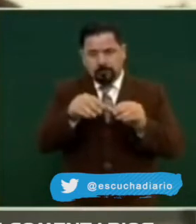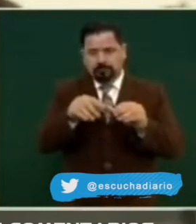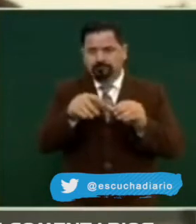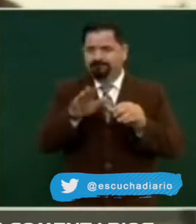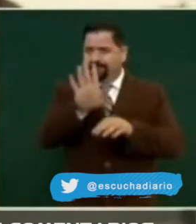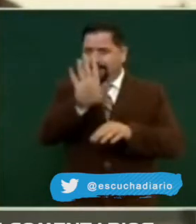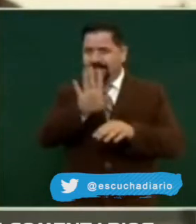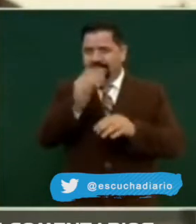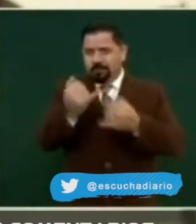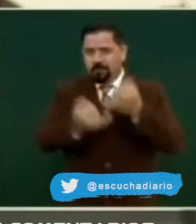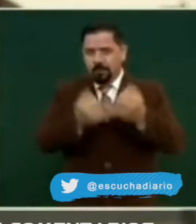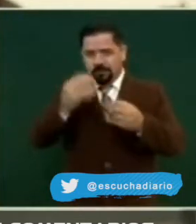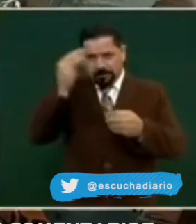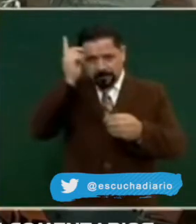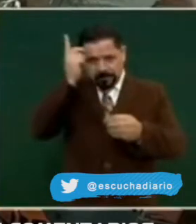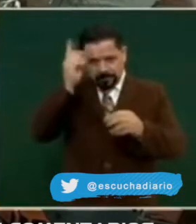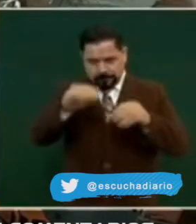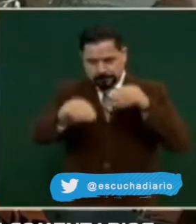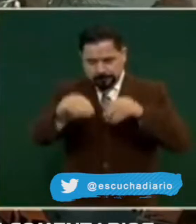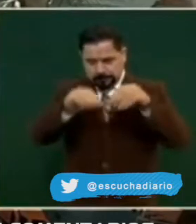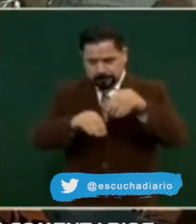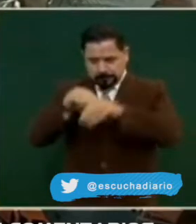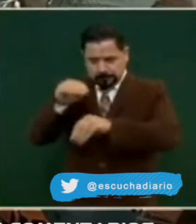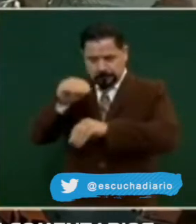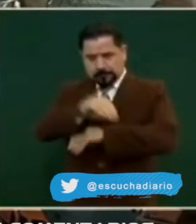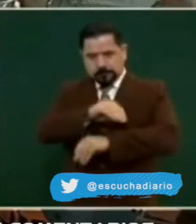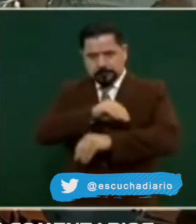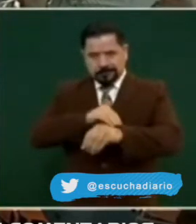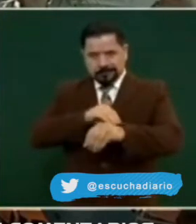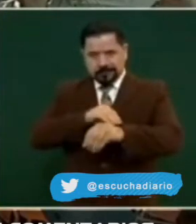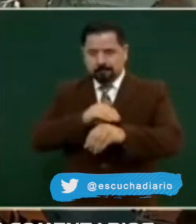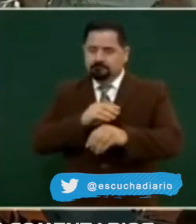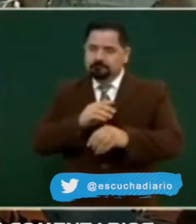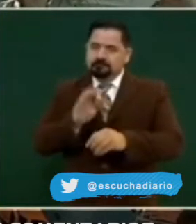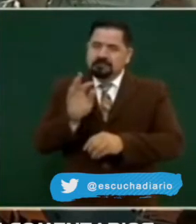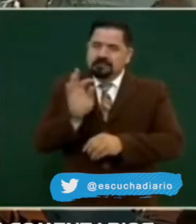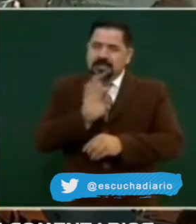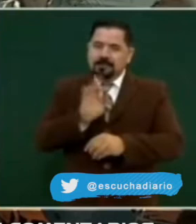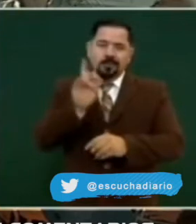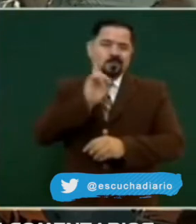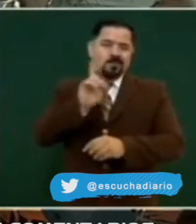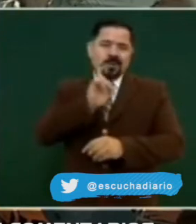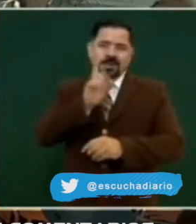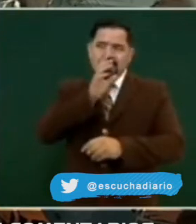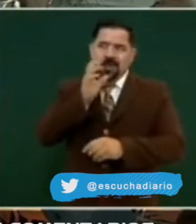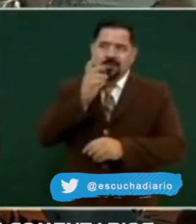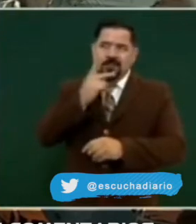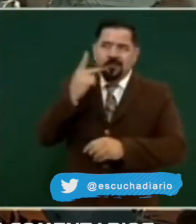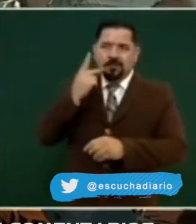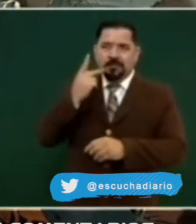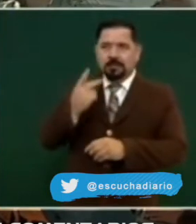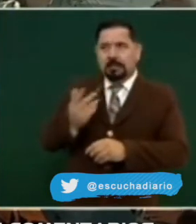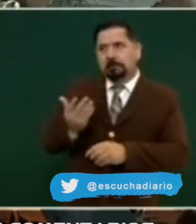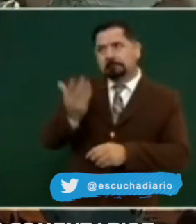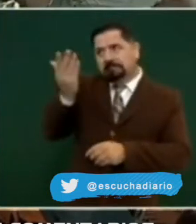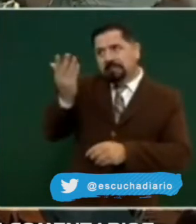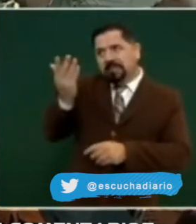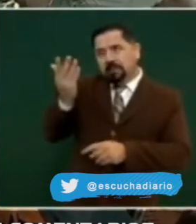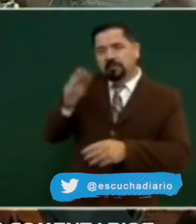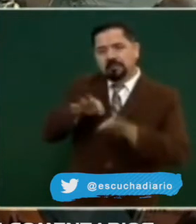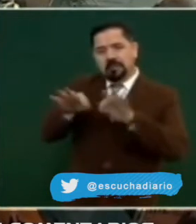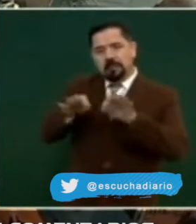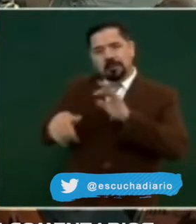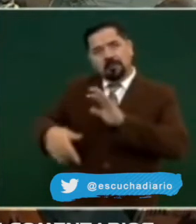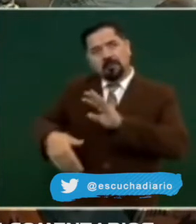que lo haya pedido la propia gobernadora un puesto en el extranjero? Bueno, mire,